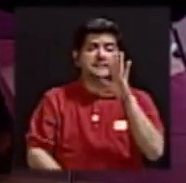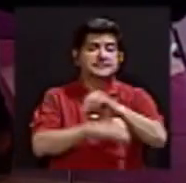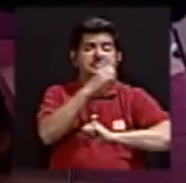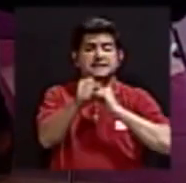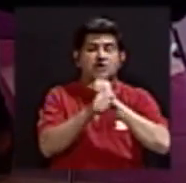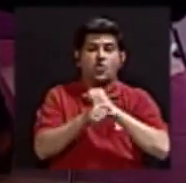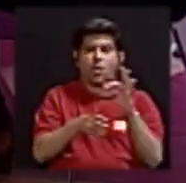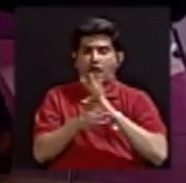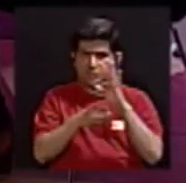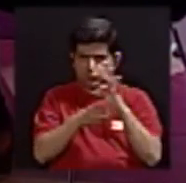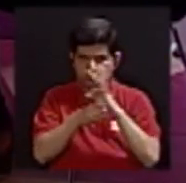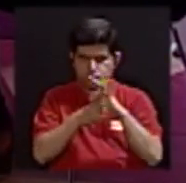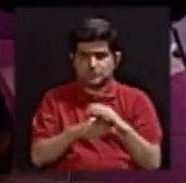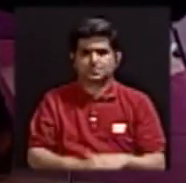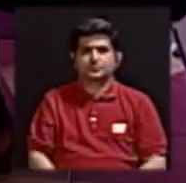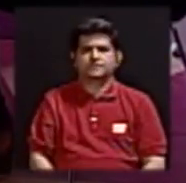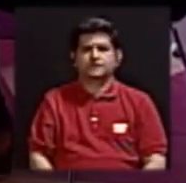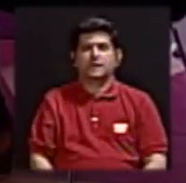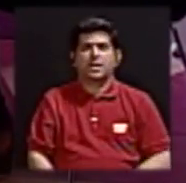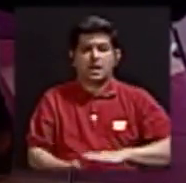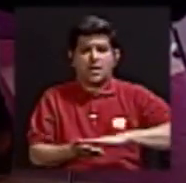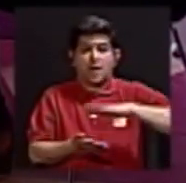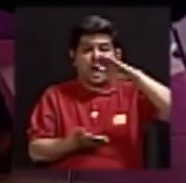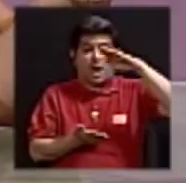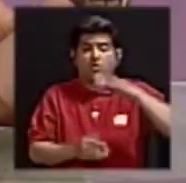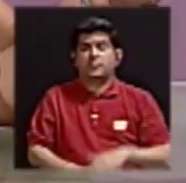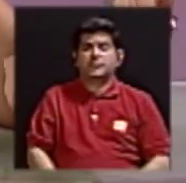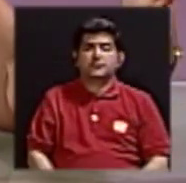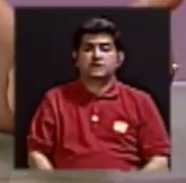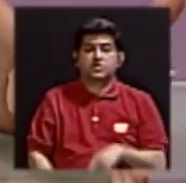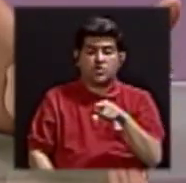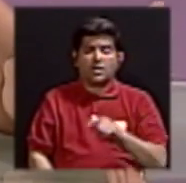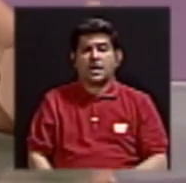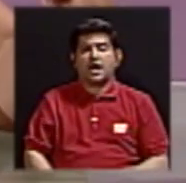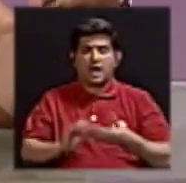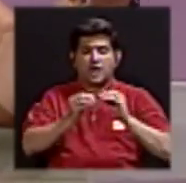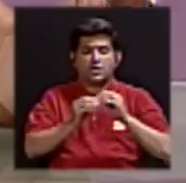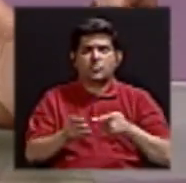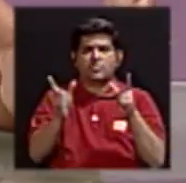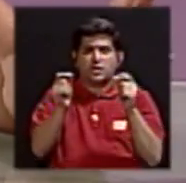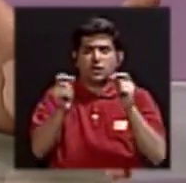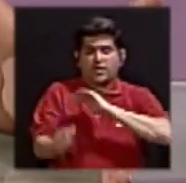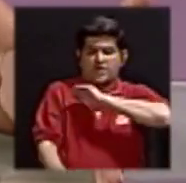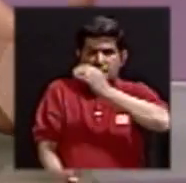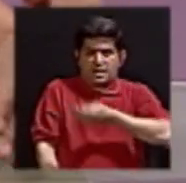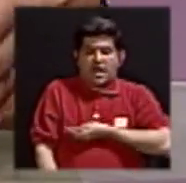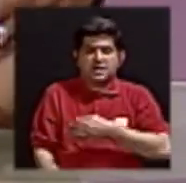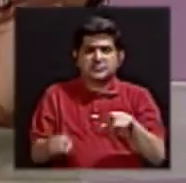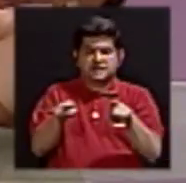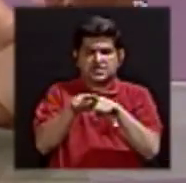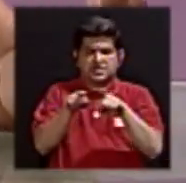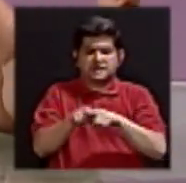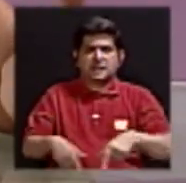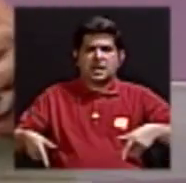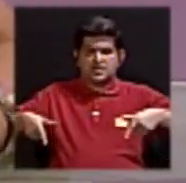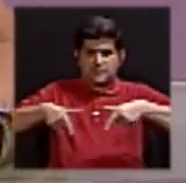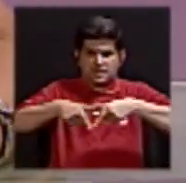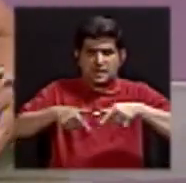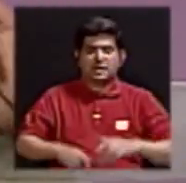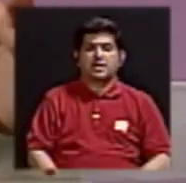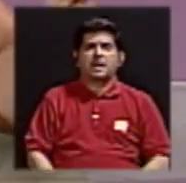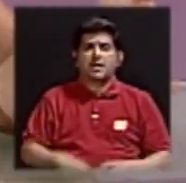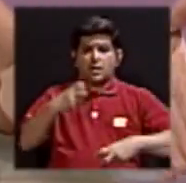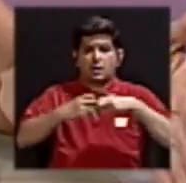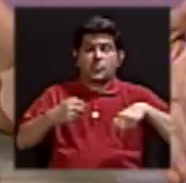años de tratamiento aumentó la incidencia de cáncer en el seno, de cáncer en el endometrio, de eventos